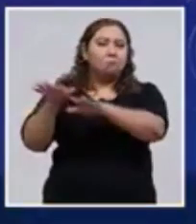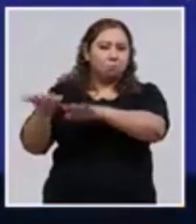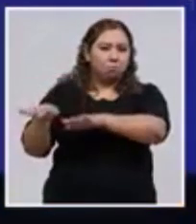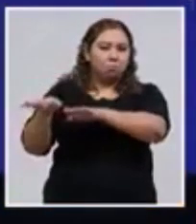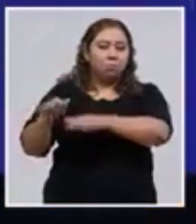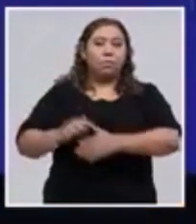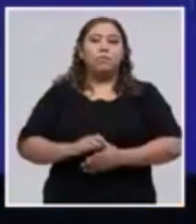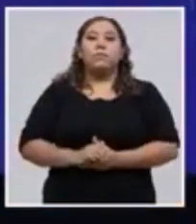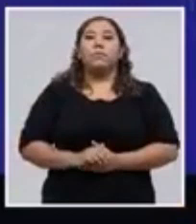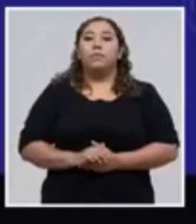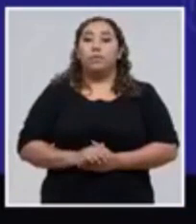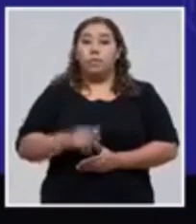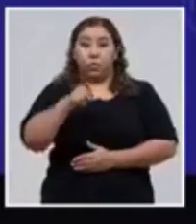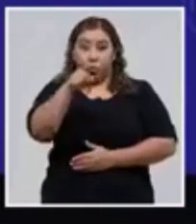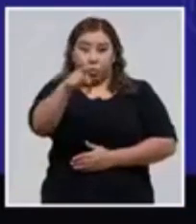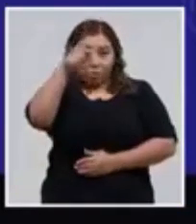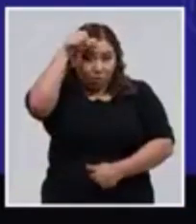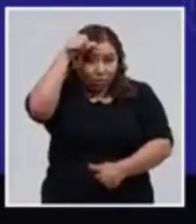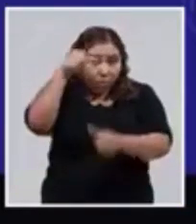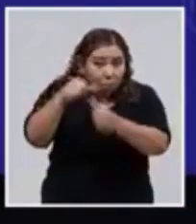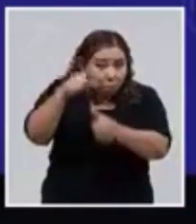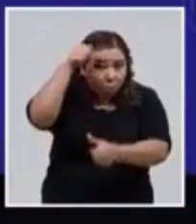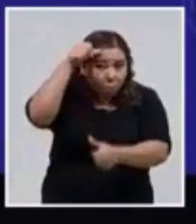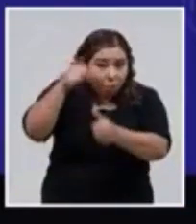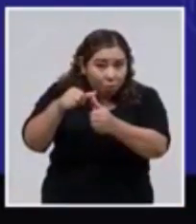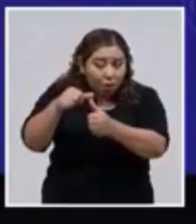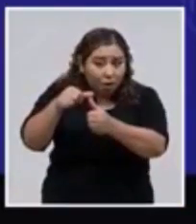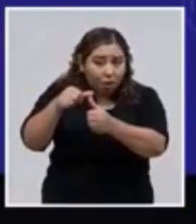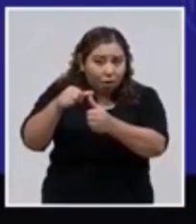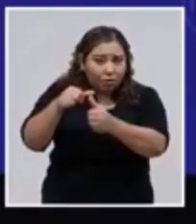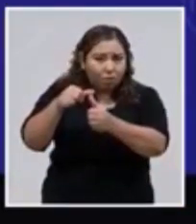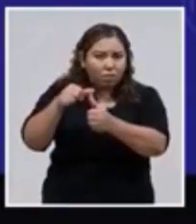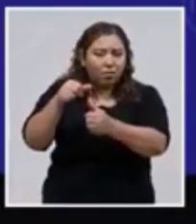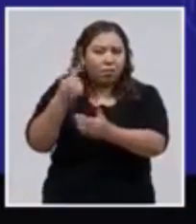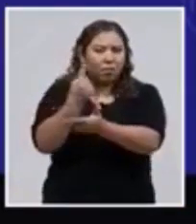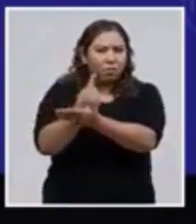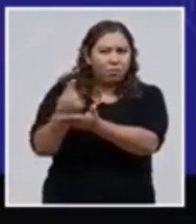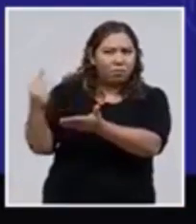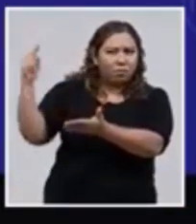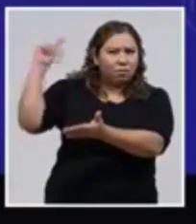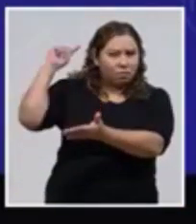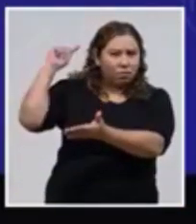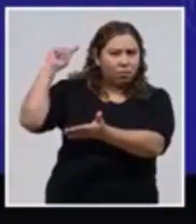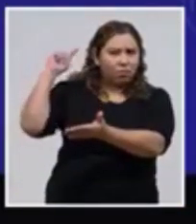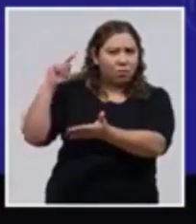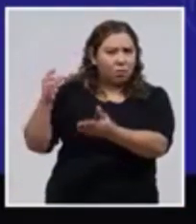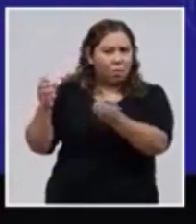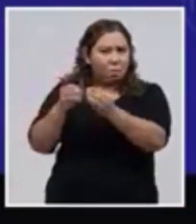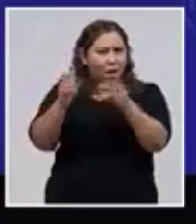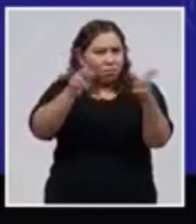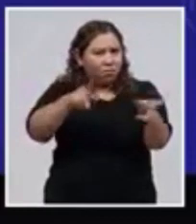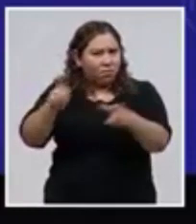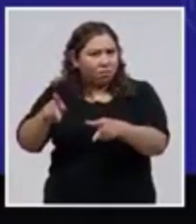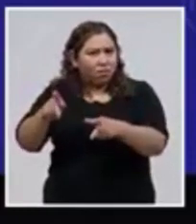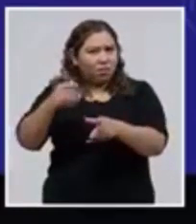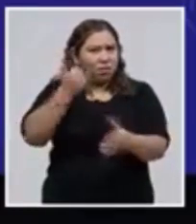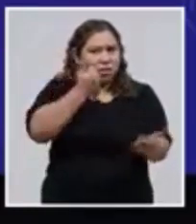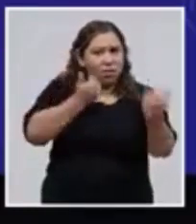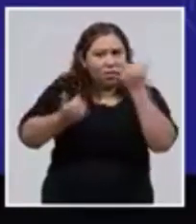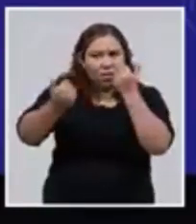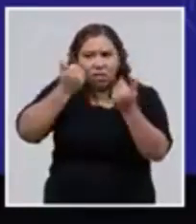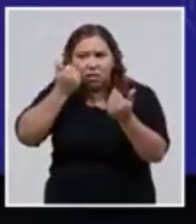recuerda, ve que en la última semana se ha incrementado de manera importante el número de personas